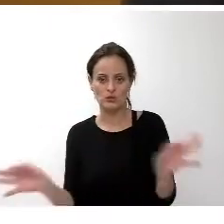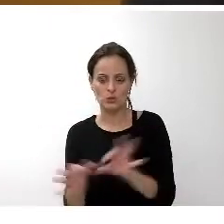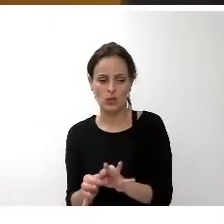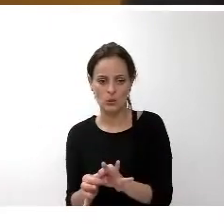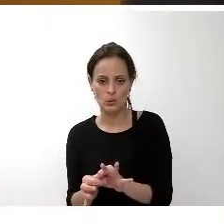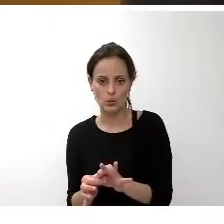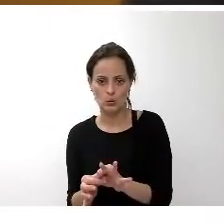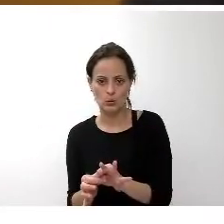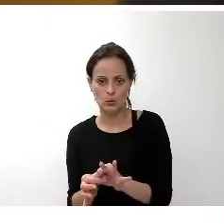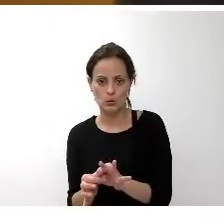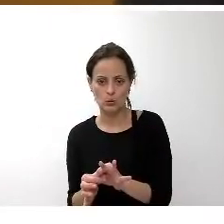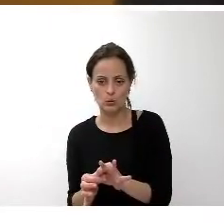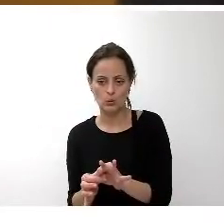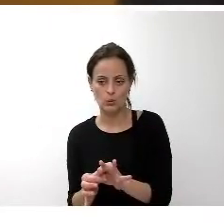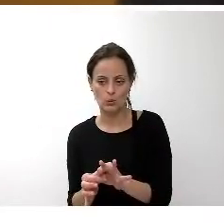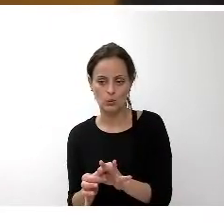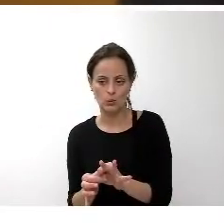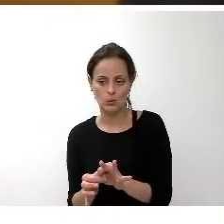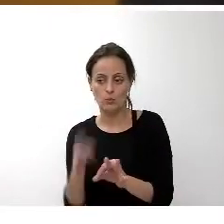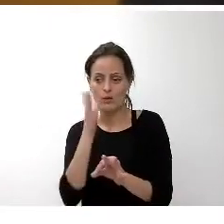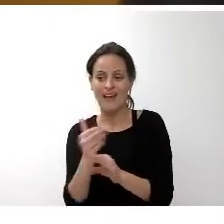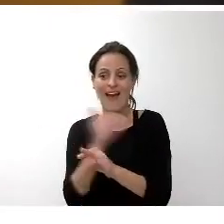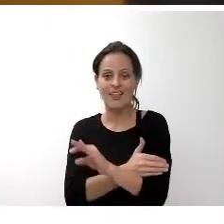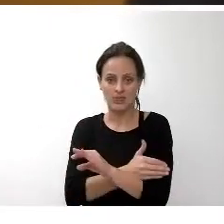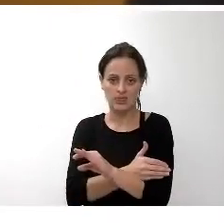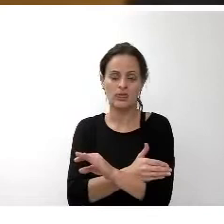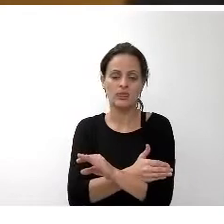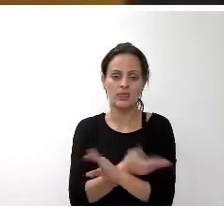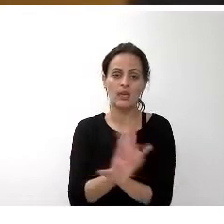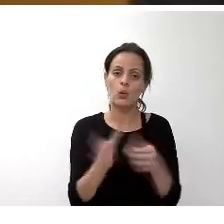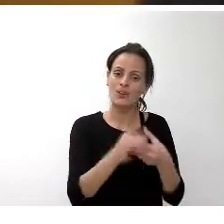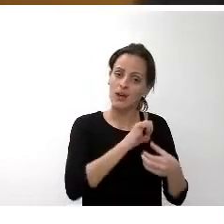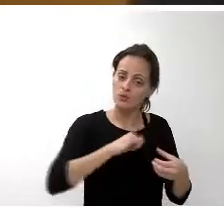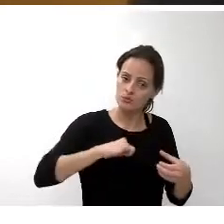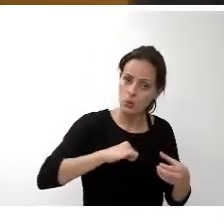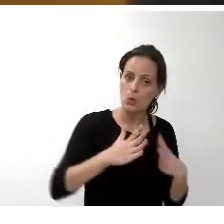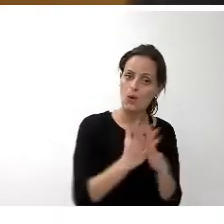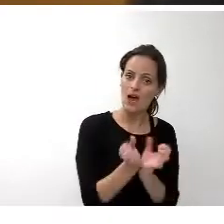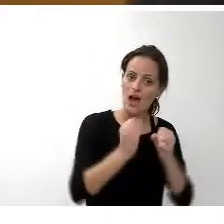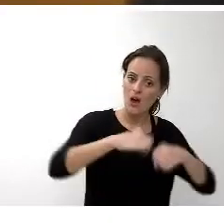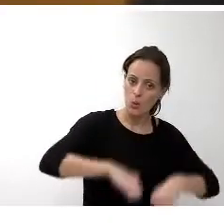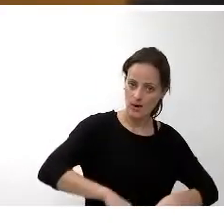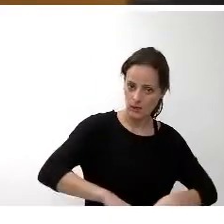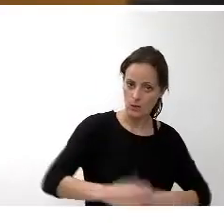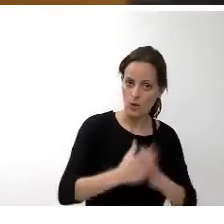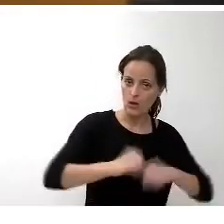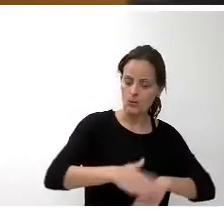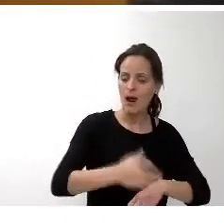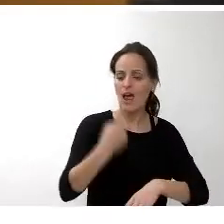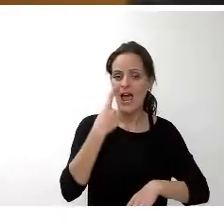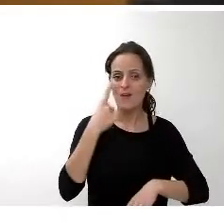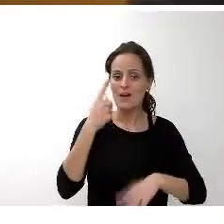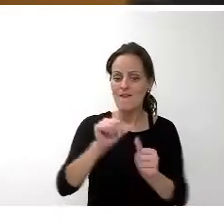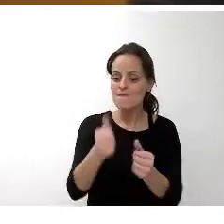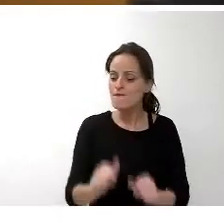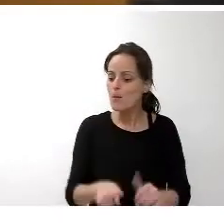alcanzado el acuerdo con el Gobierno, con la Comunidad Autónoma respecto al modo, a la forma de actualizar estos